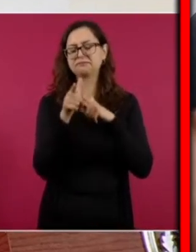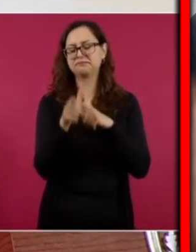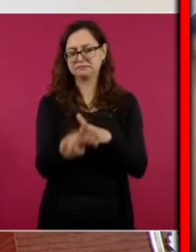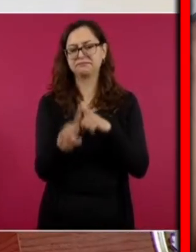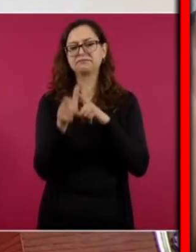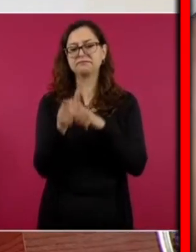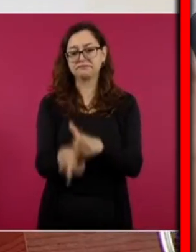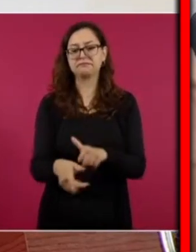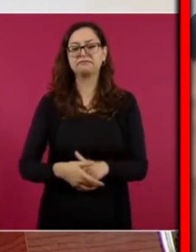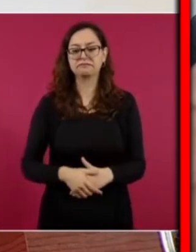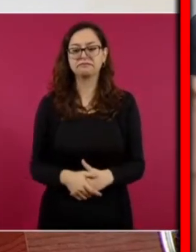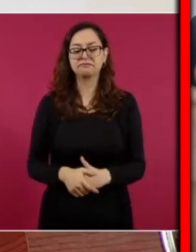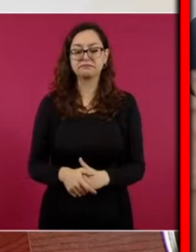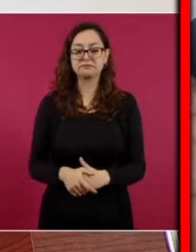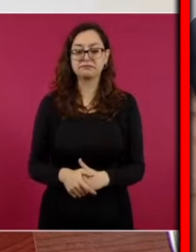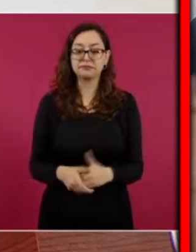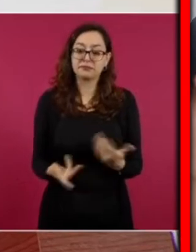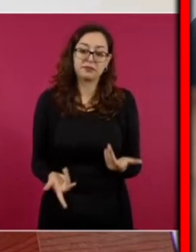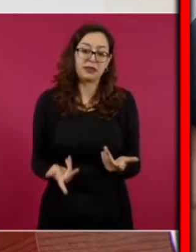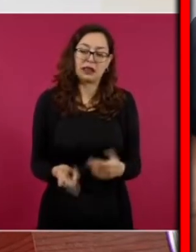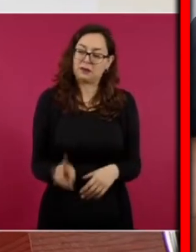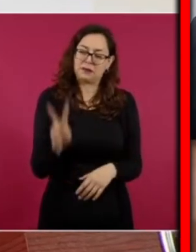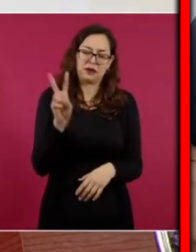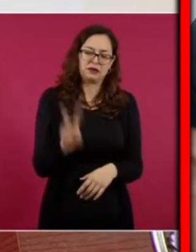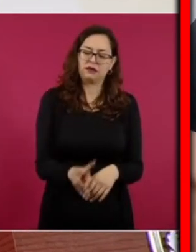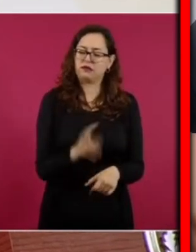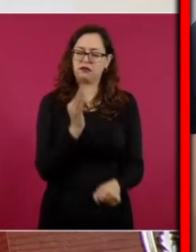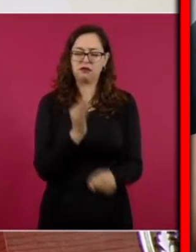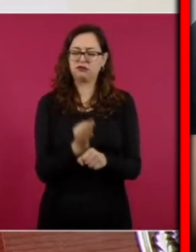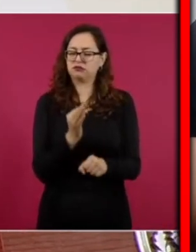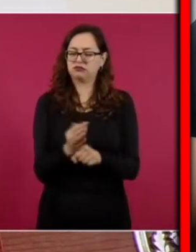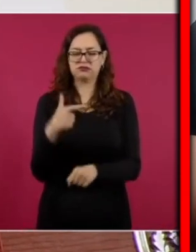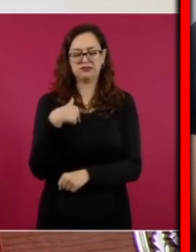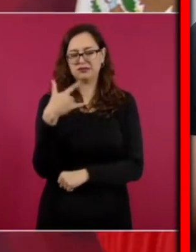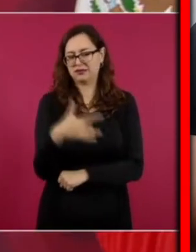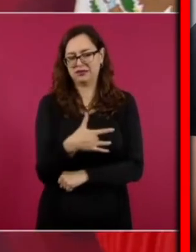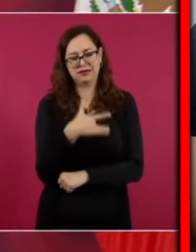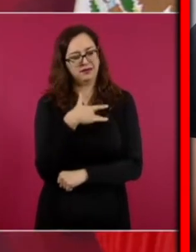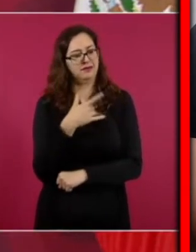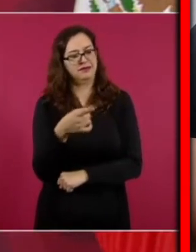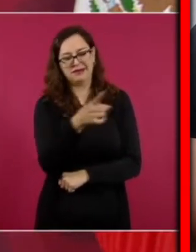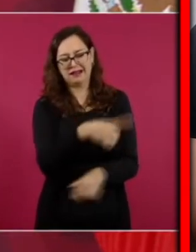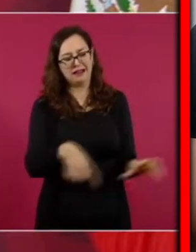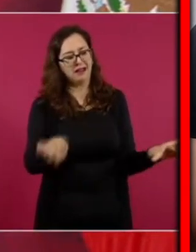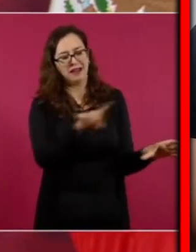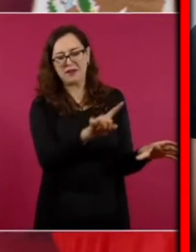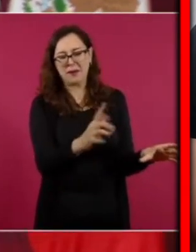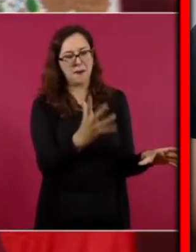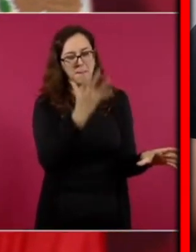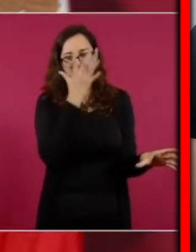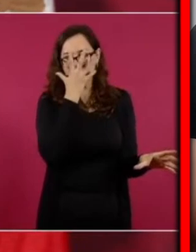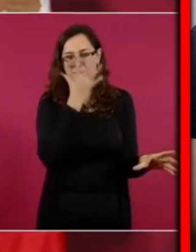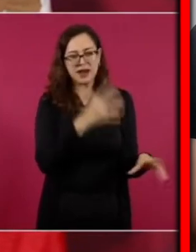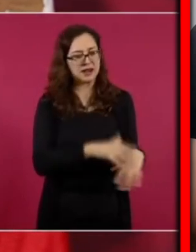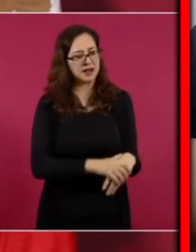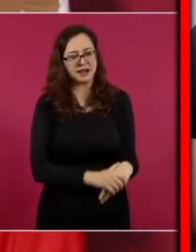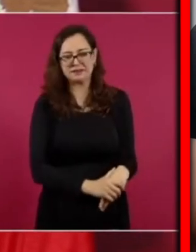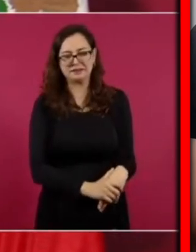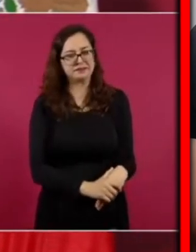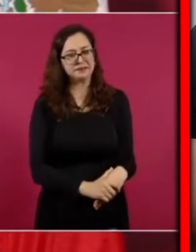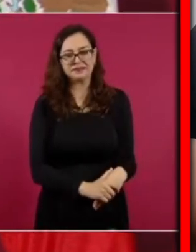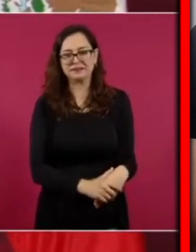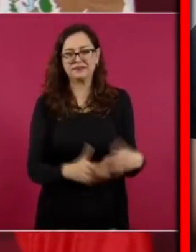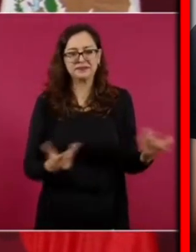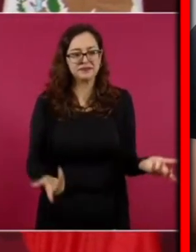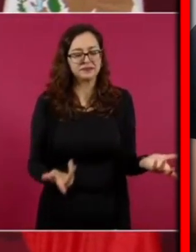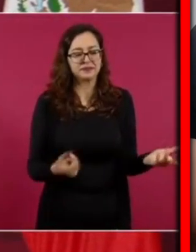que los representantes de la antidemocracia en México